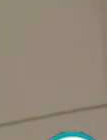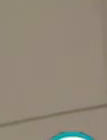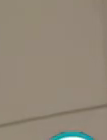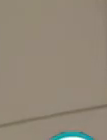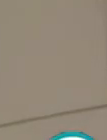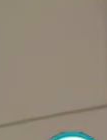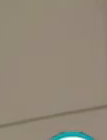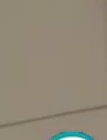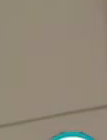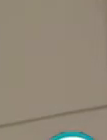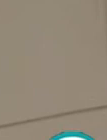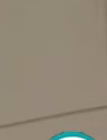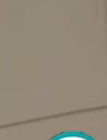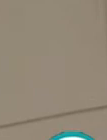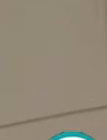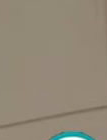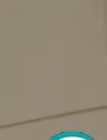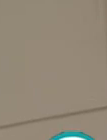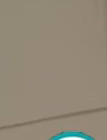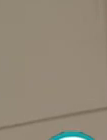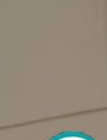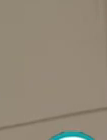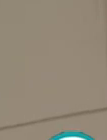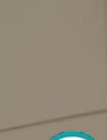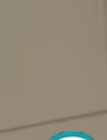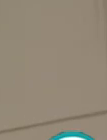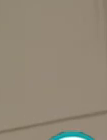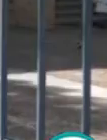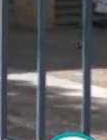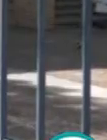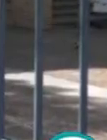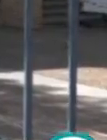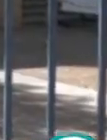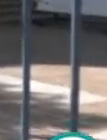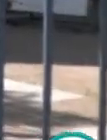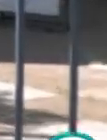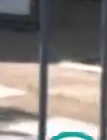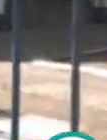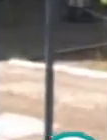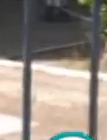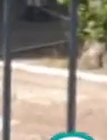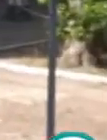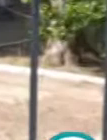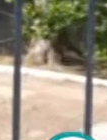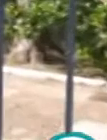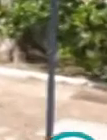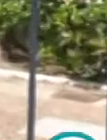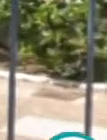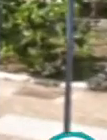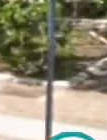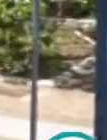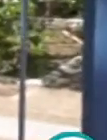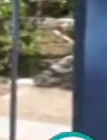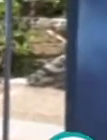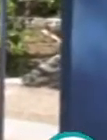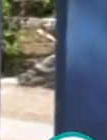se imparta en cada centro media línea de humanidades y media de ciencias... ...mientras que en otros centros concertados se contempla ofrecer